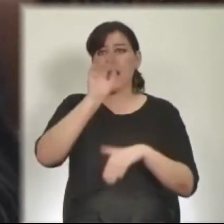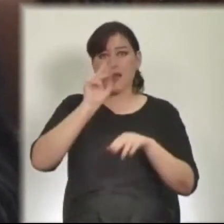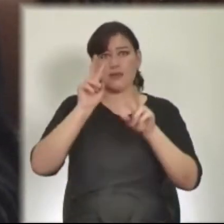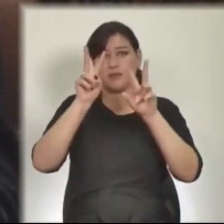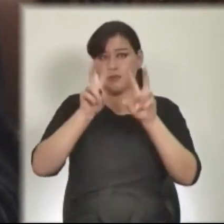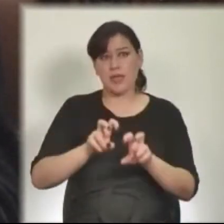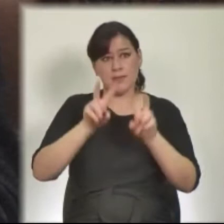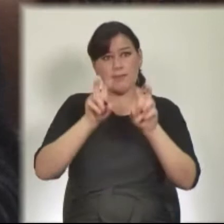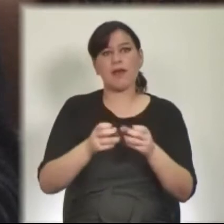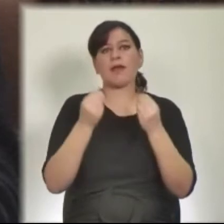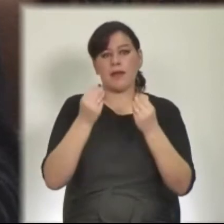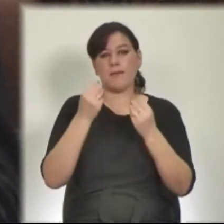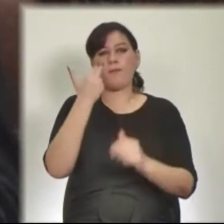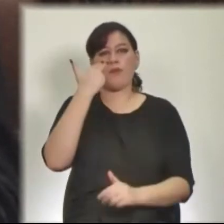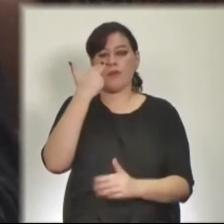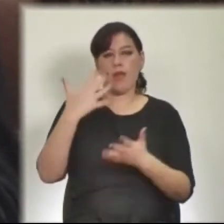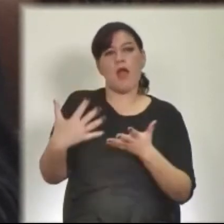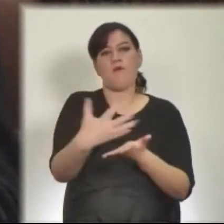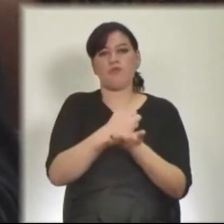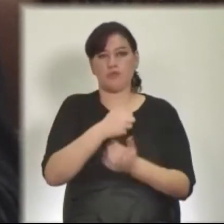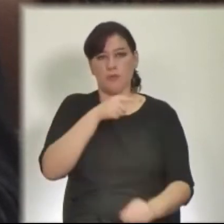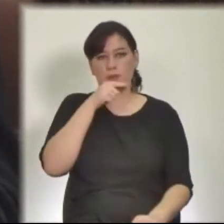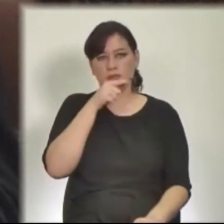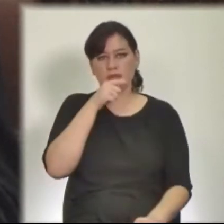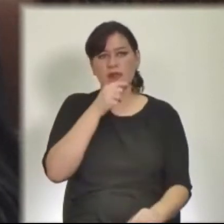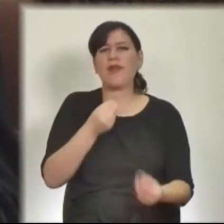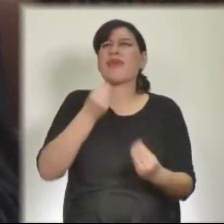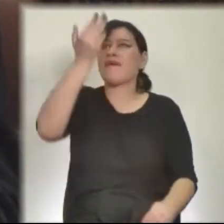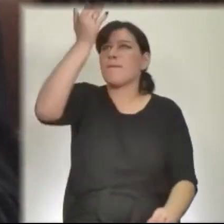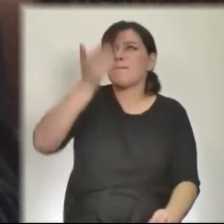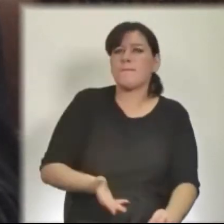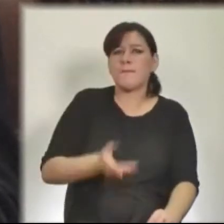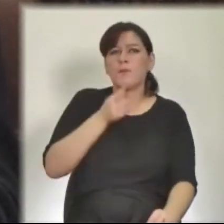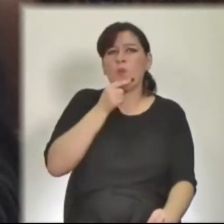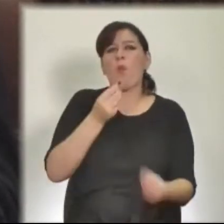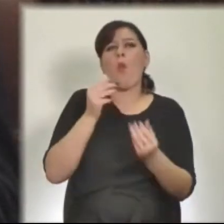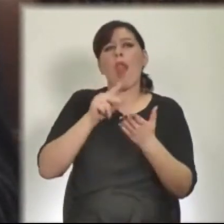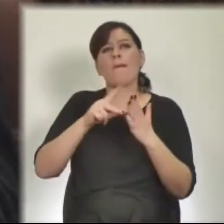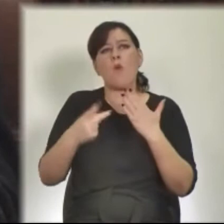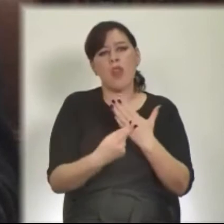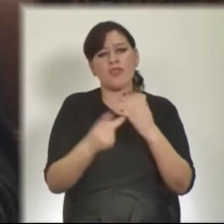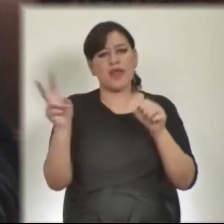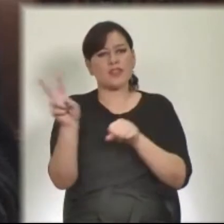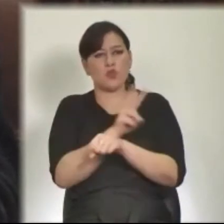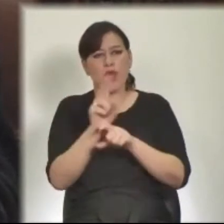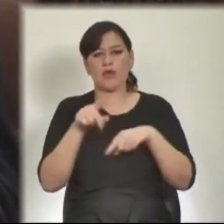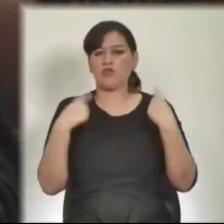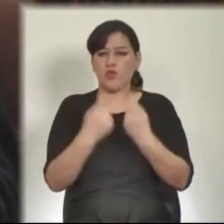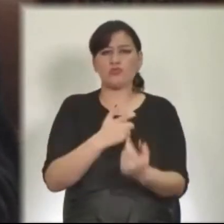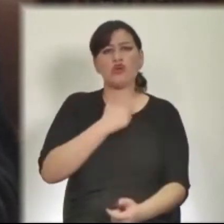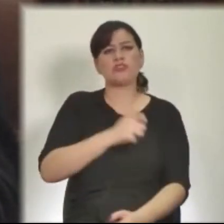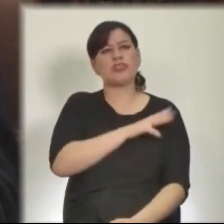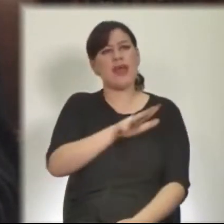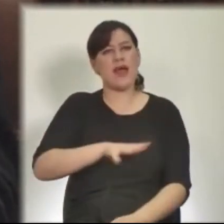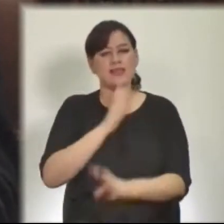el abuso policial. ¿Qué policía queremos? ¿Qué política de seguridad convalidamos como sociedad? Una